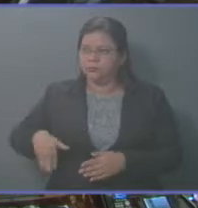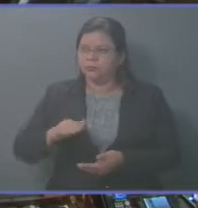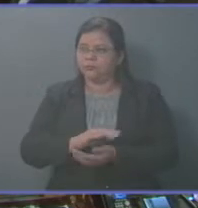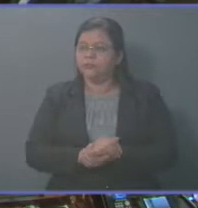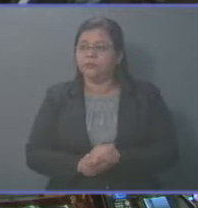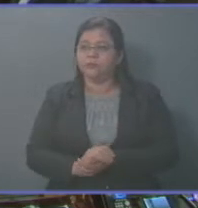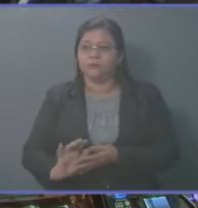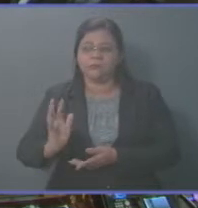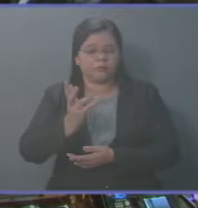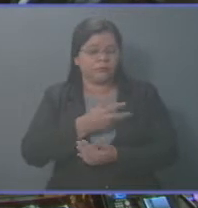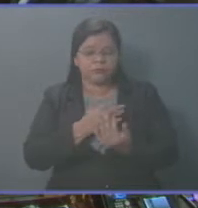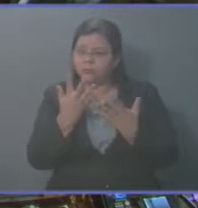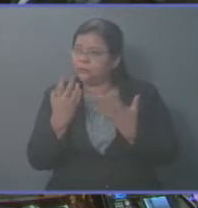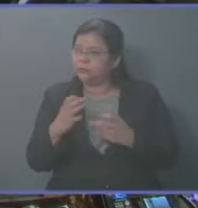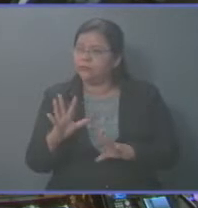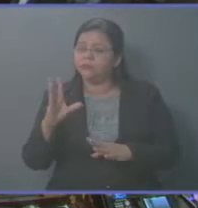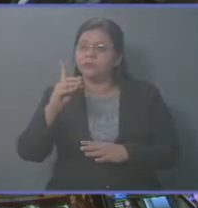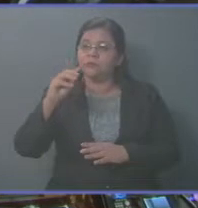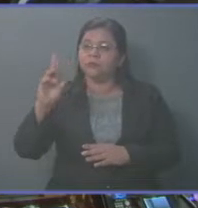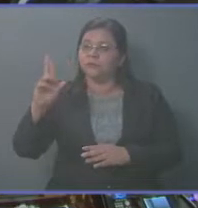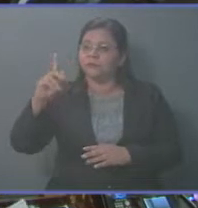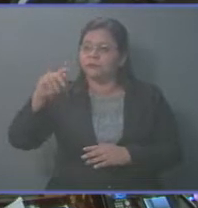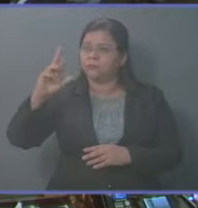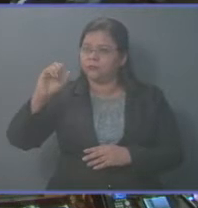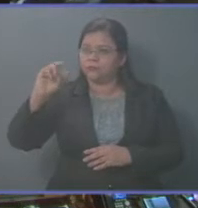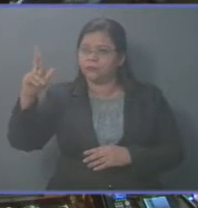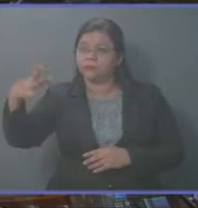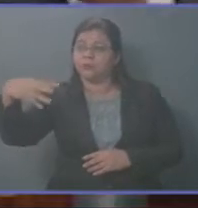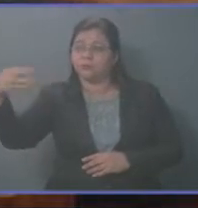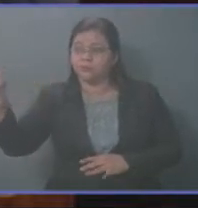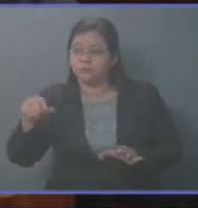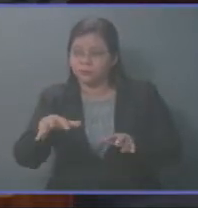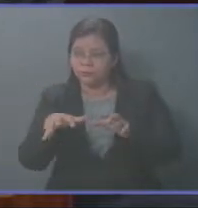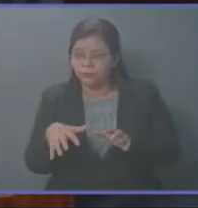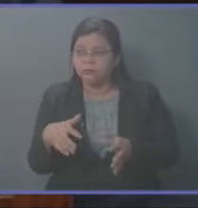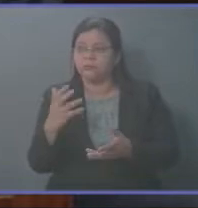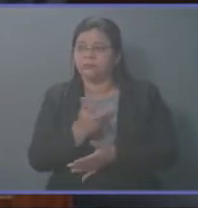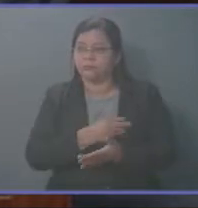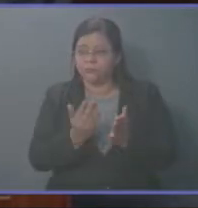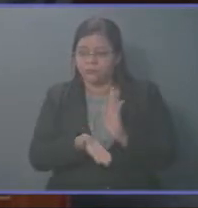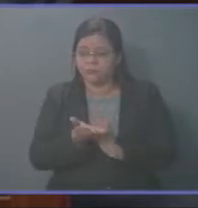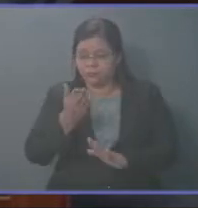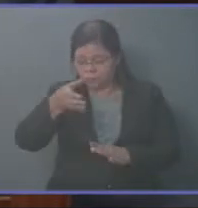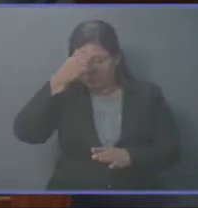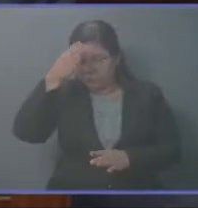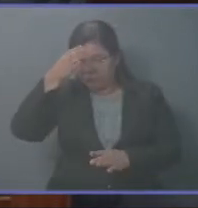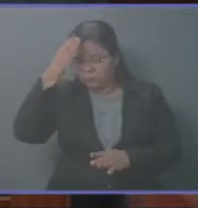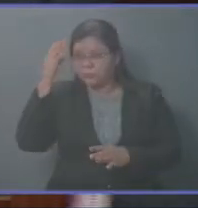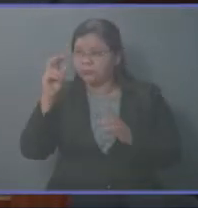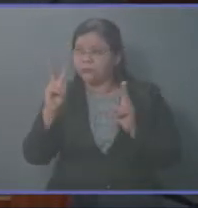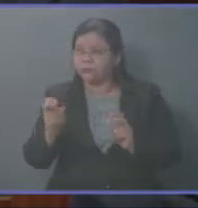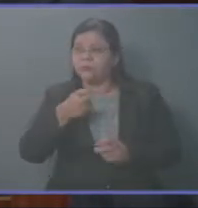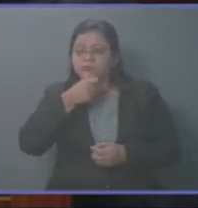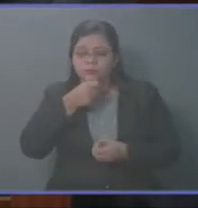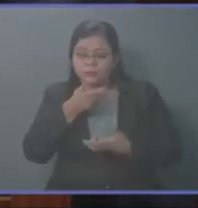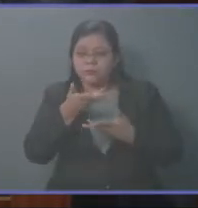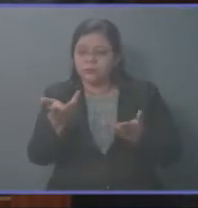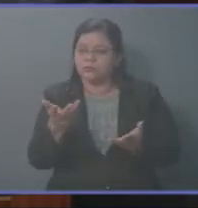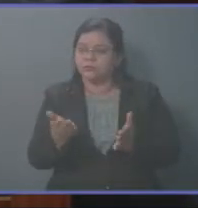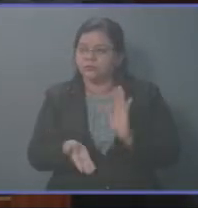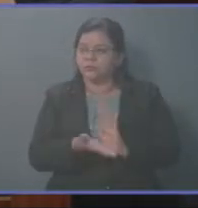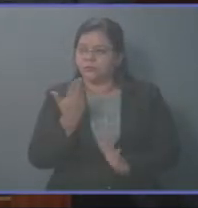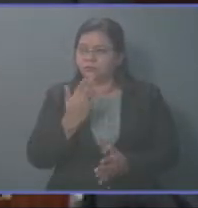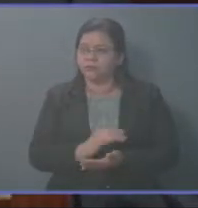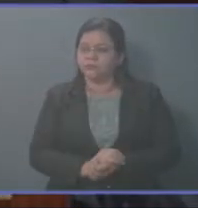Como no queremos que el doctor Parker se vaya de la plenaria, pues yo creo que hay que ampliar el concepto del tema de publicidad máxima o